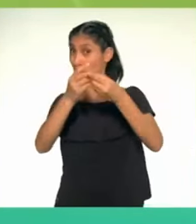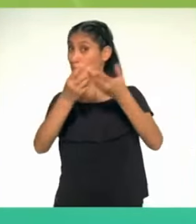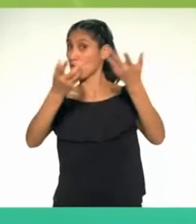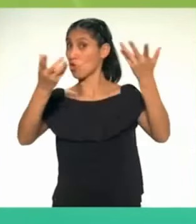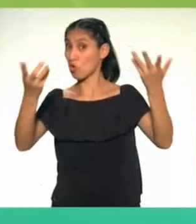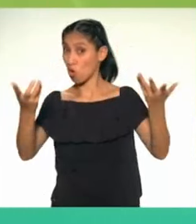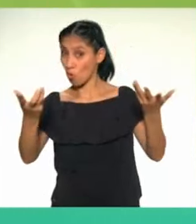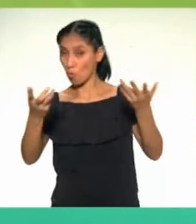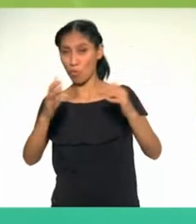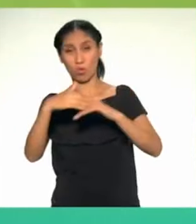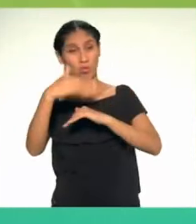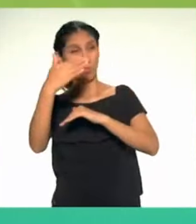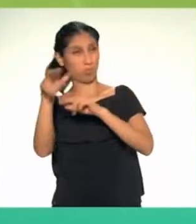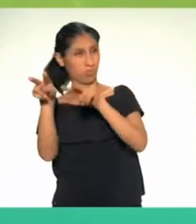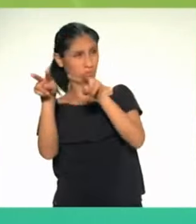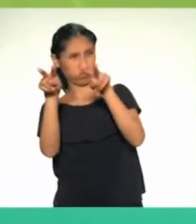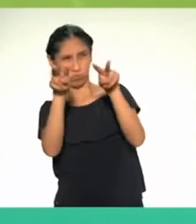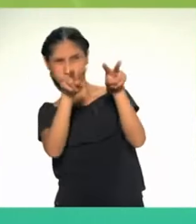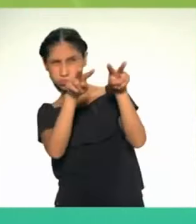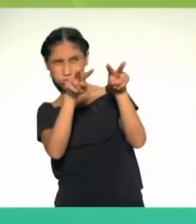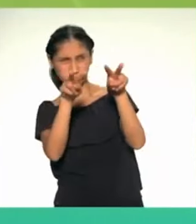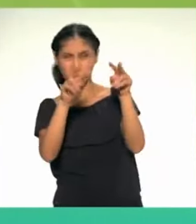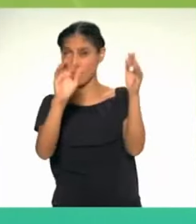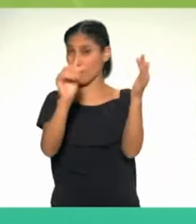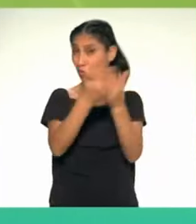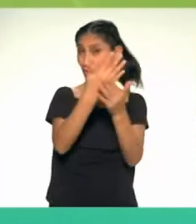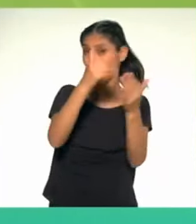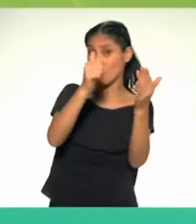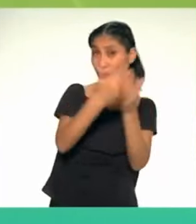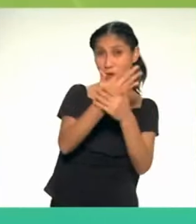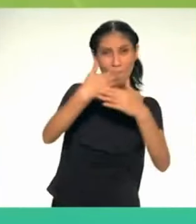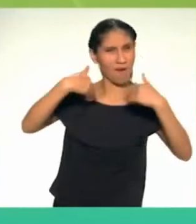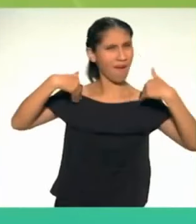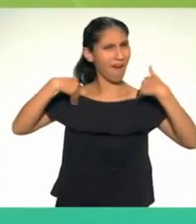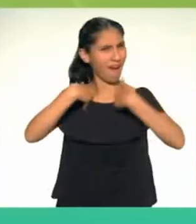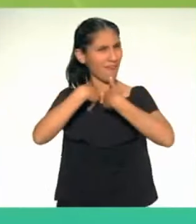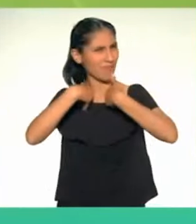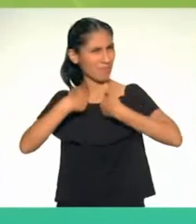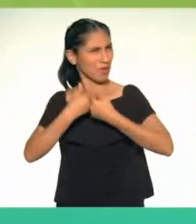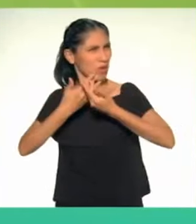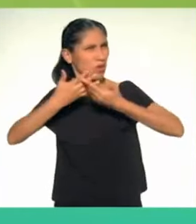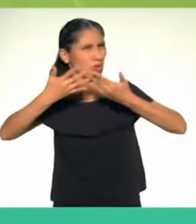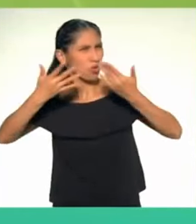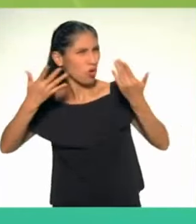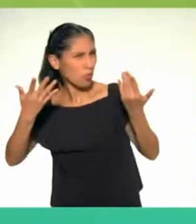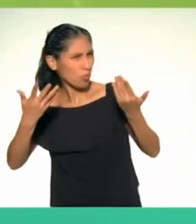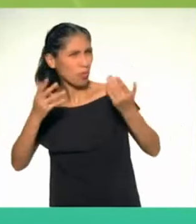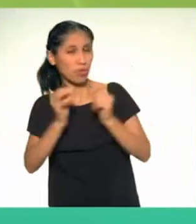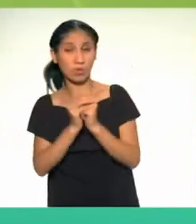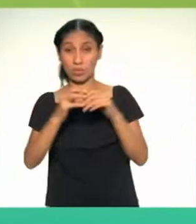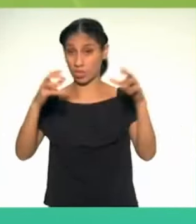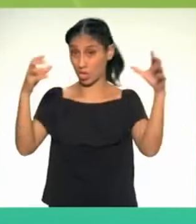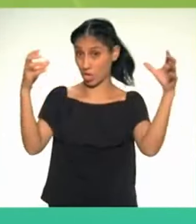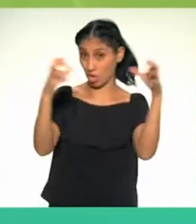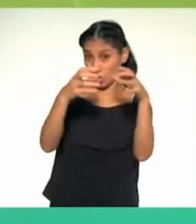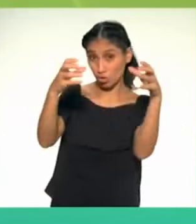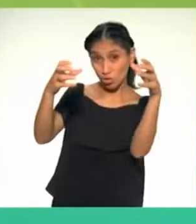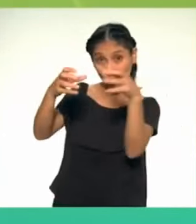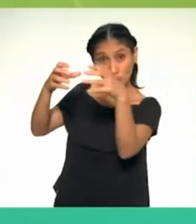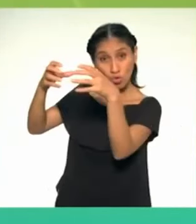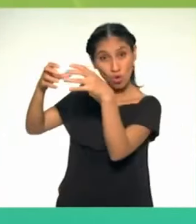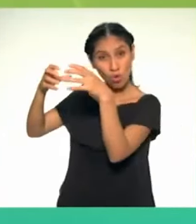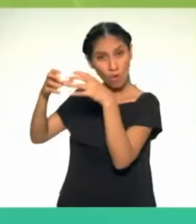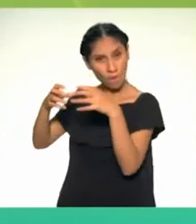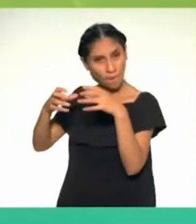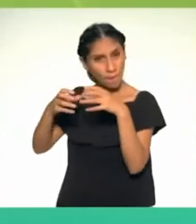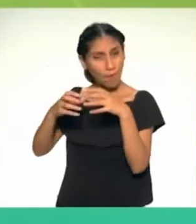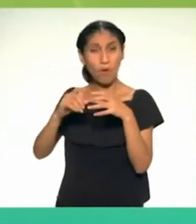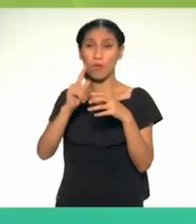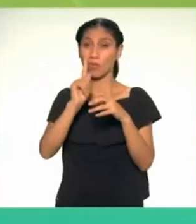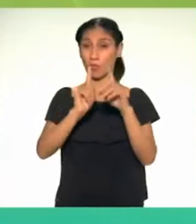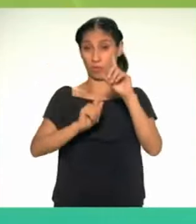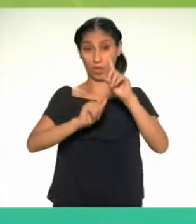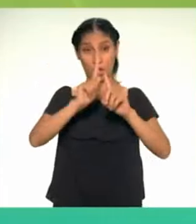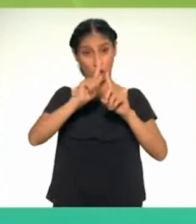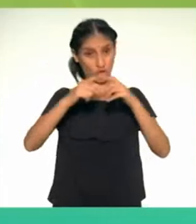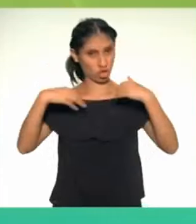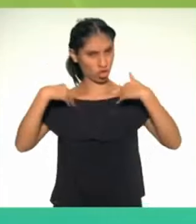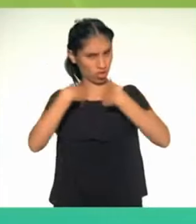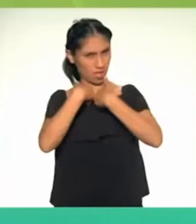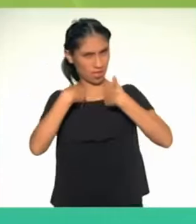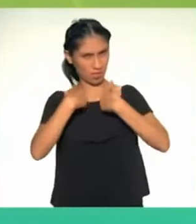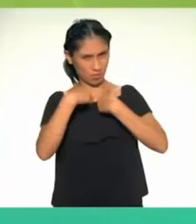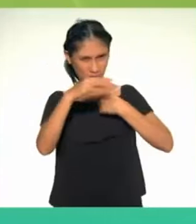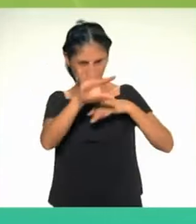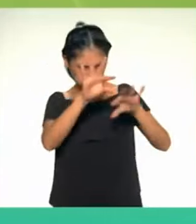descripción de nuevas especies. Es decir, la agrupación taxonómica contiene a seres vivos clasificados científicamente,